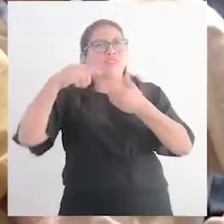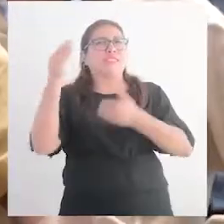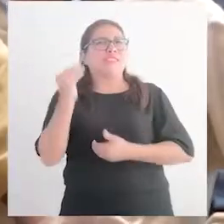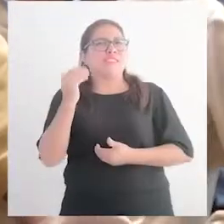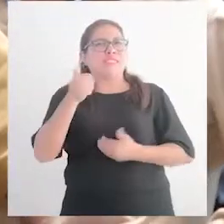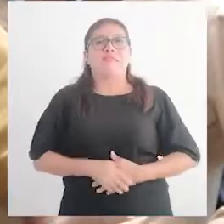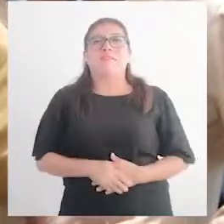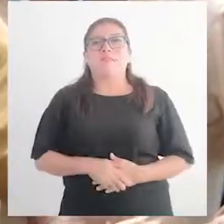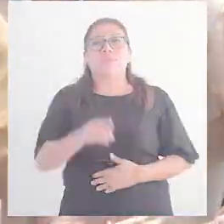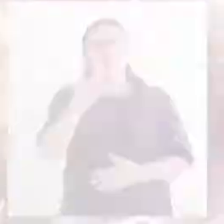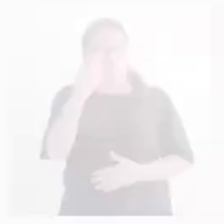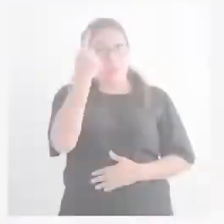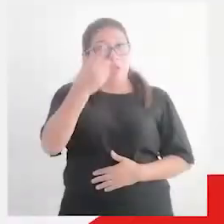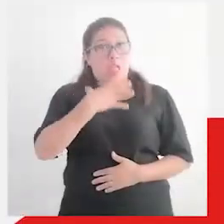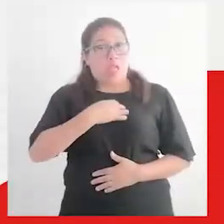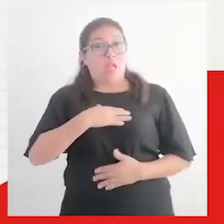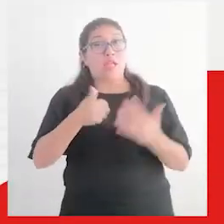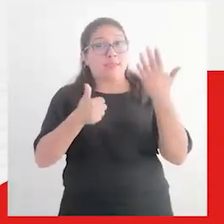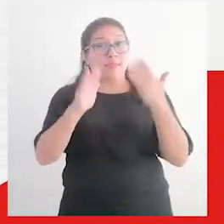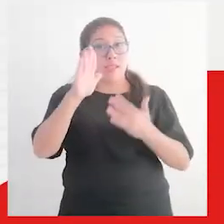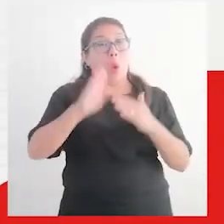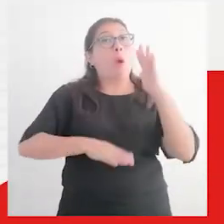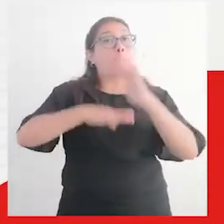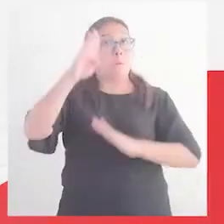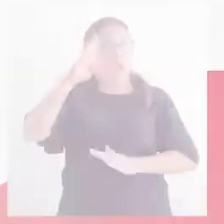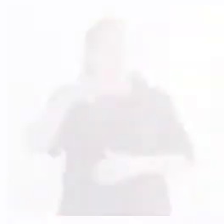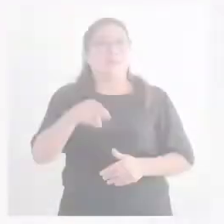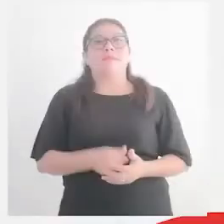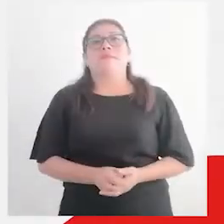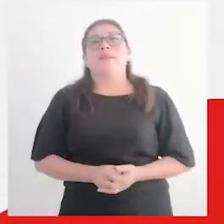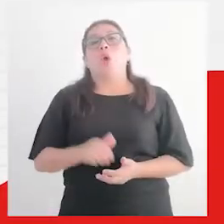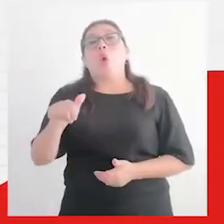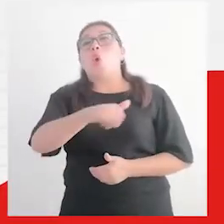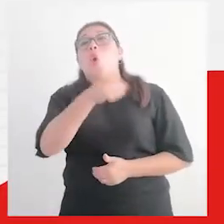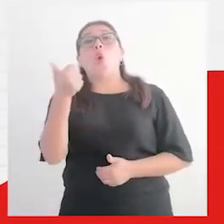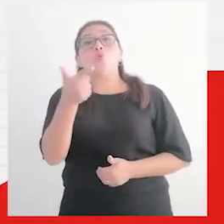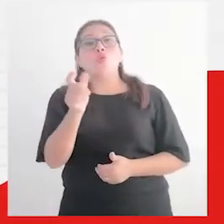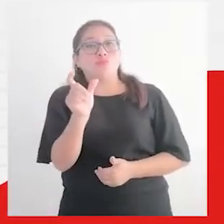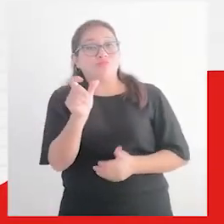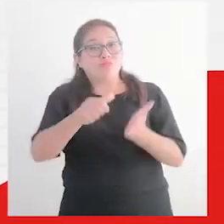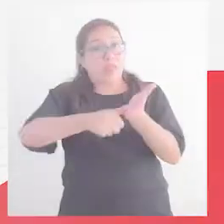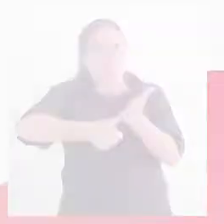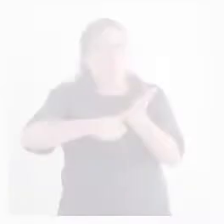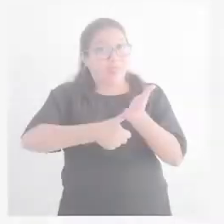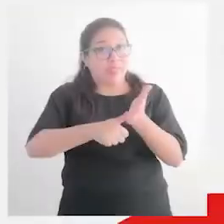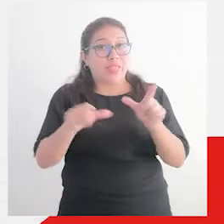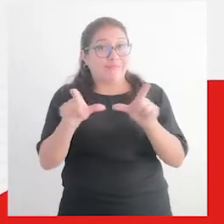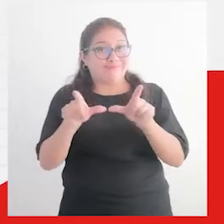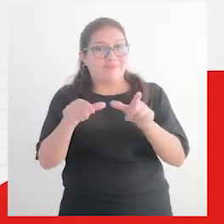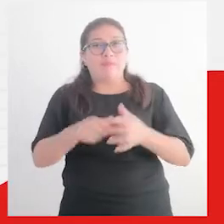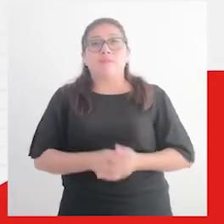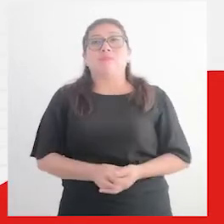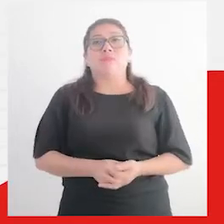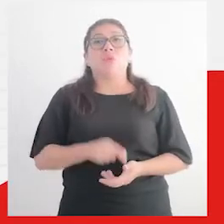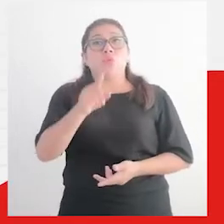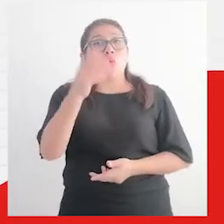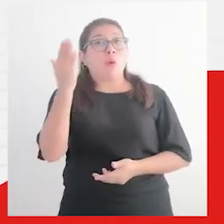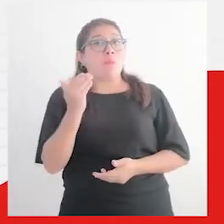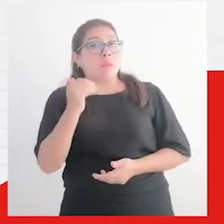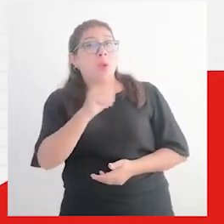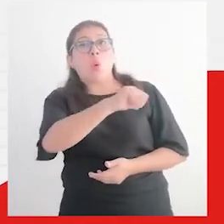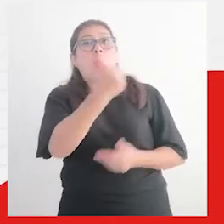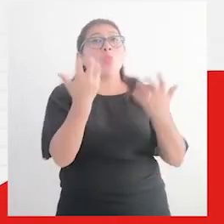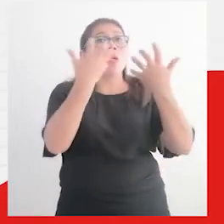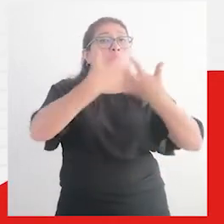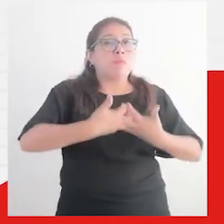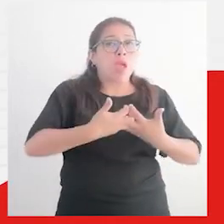usuario de Pensión 65. Tener 65 años a más. Contar con el Documento Nacional de Identidad. No recibir pensión proveniente del